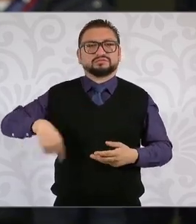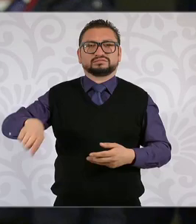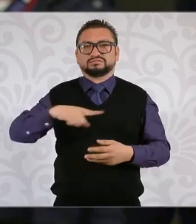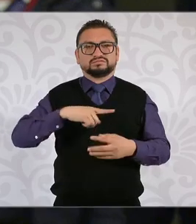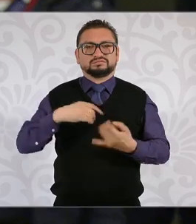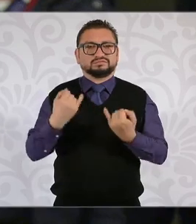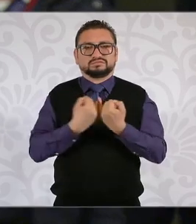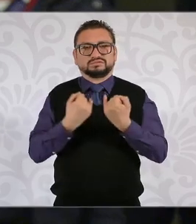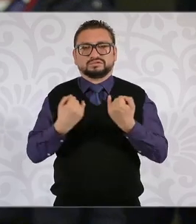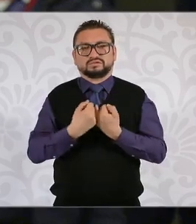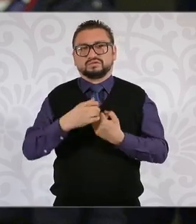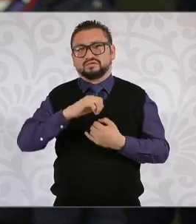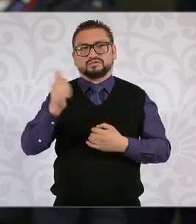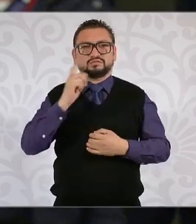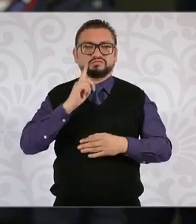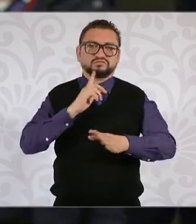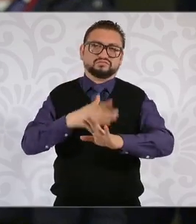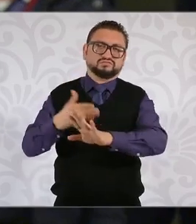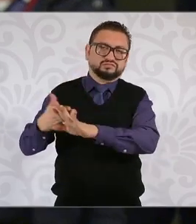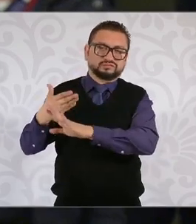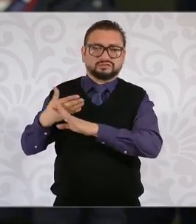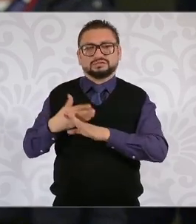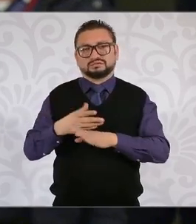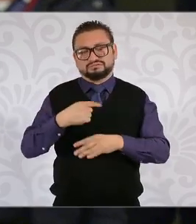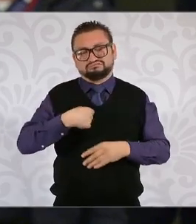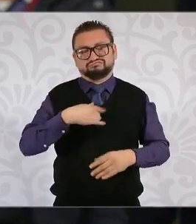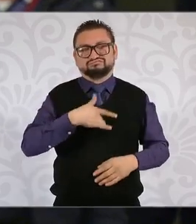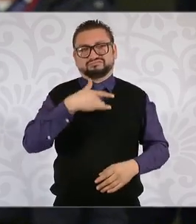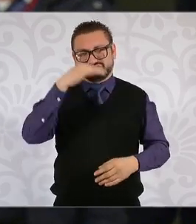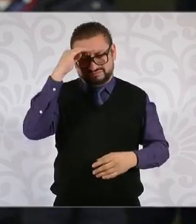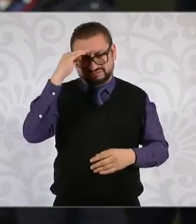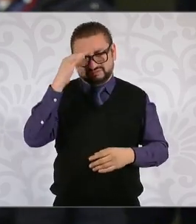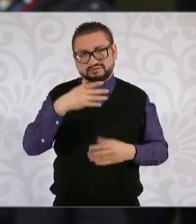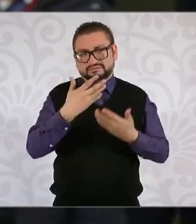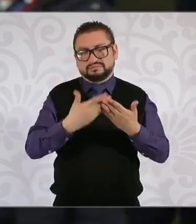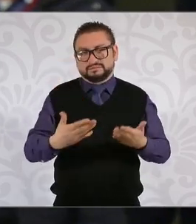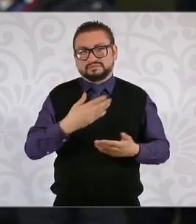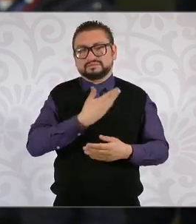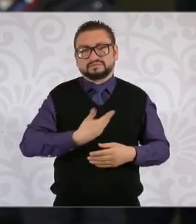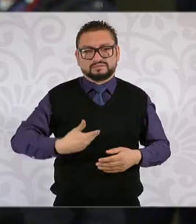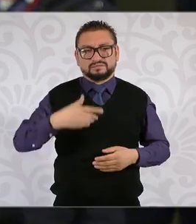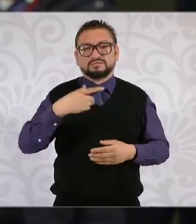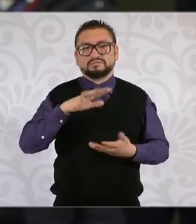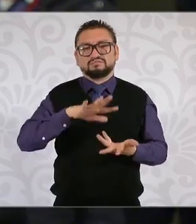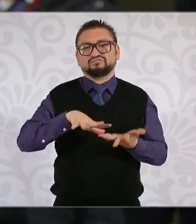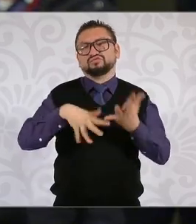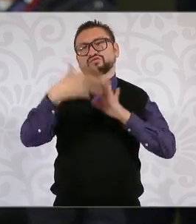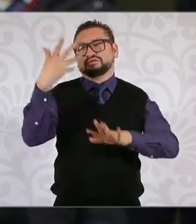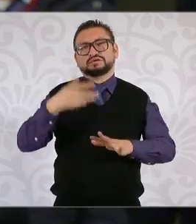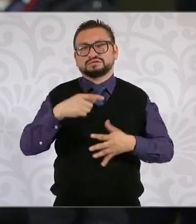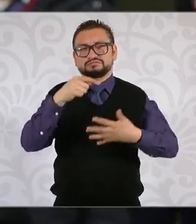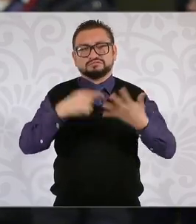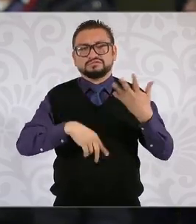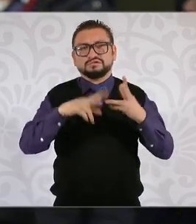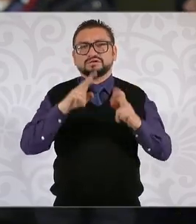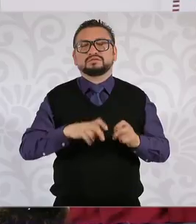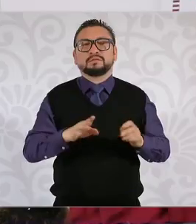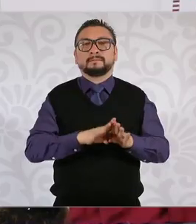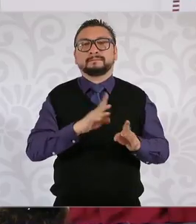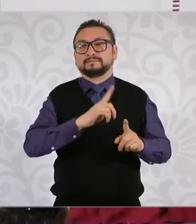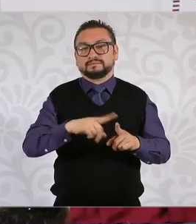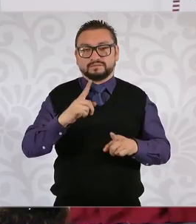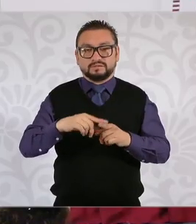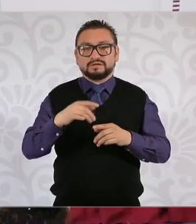para hacerlo con otras mujeres y la reflexión señora Presidente es que violencia pues es violencia independientemente de que sea